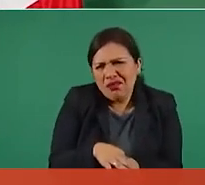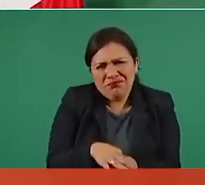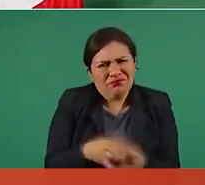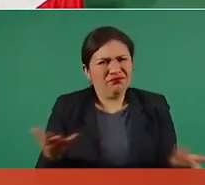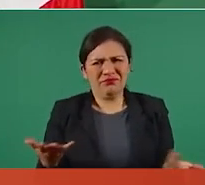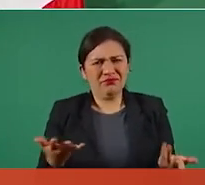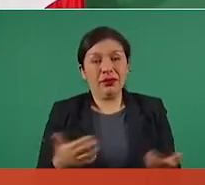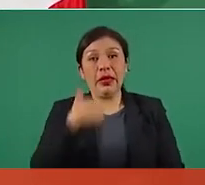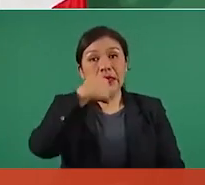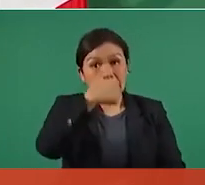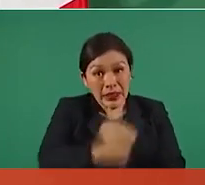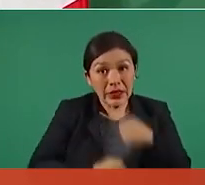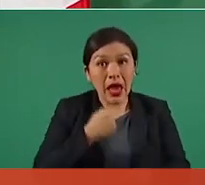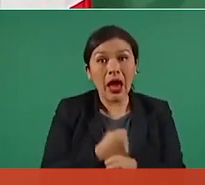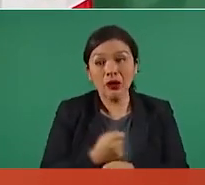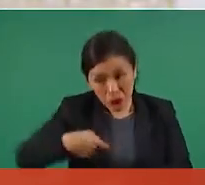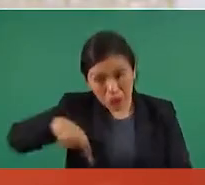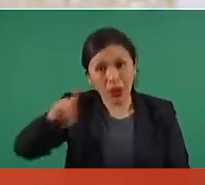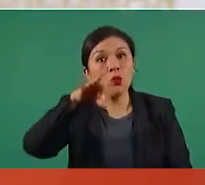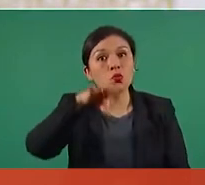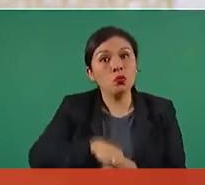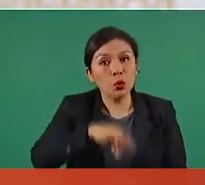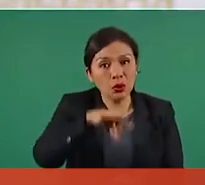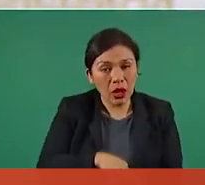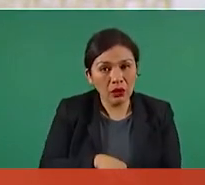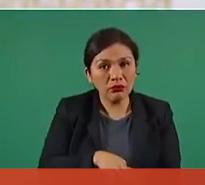cada seis años vas a votar.